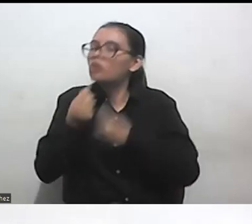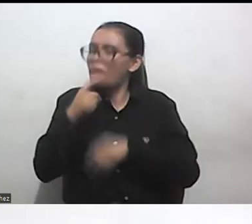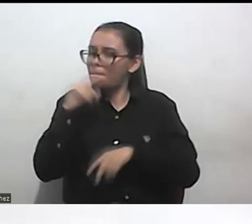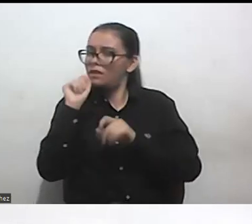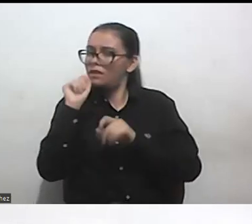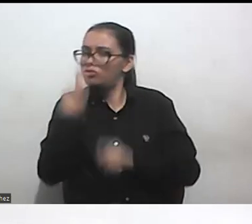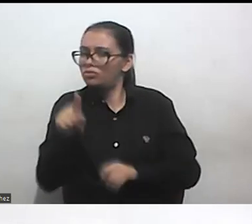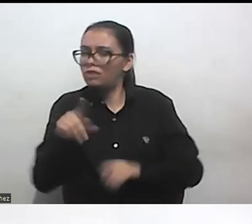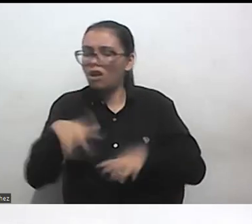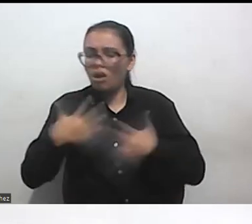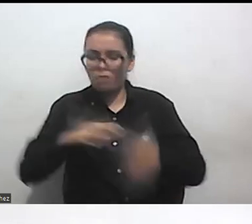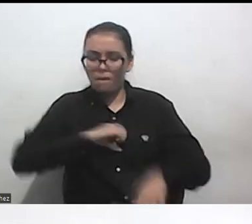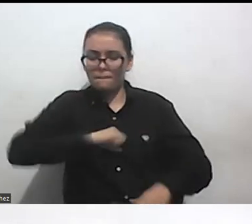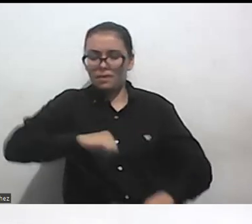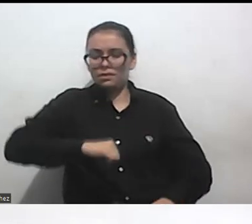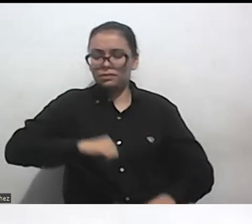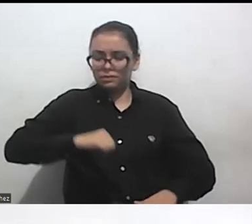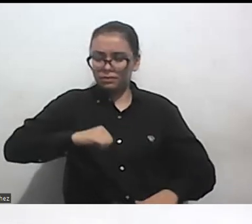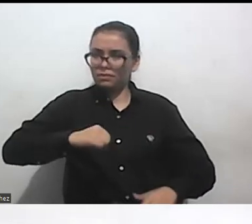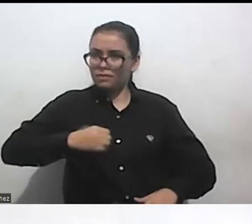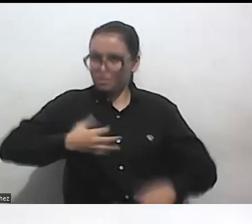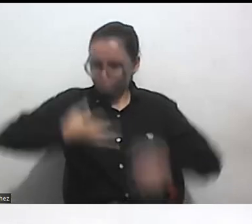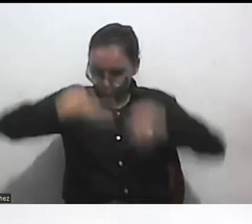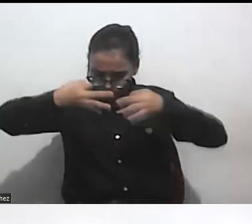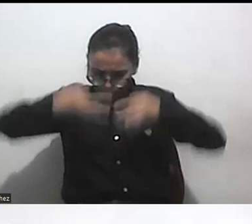personas en condición de discapacidad